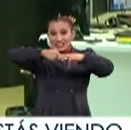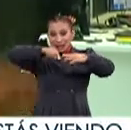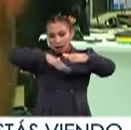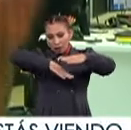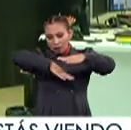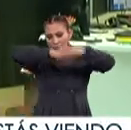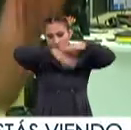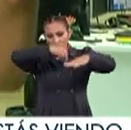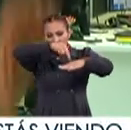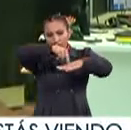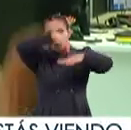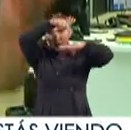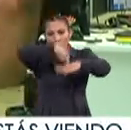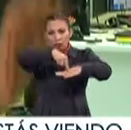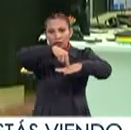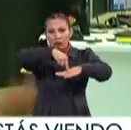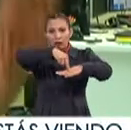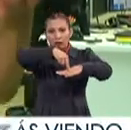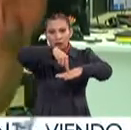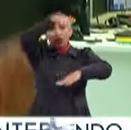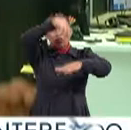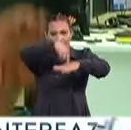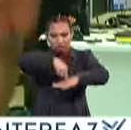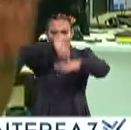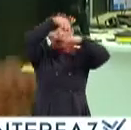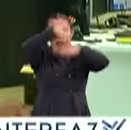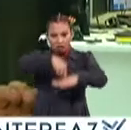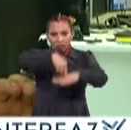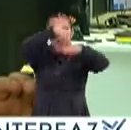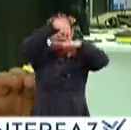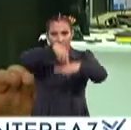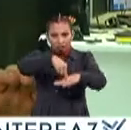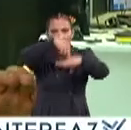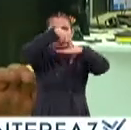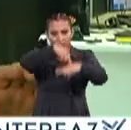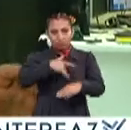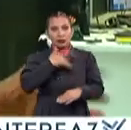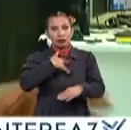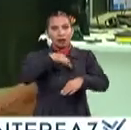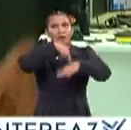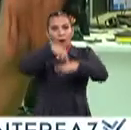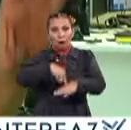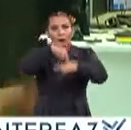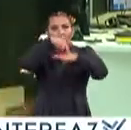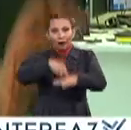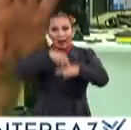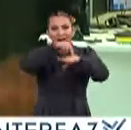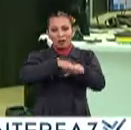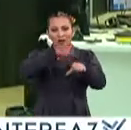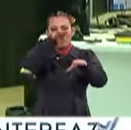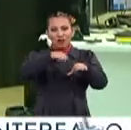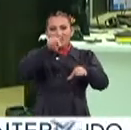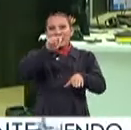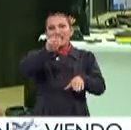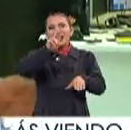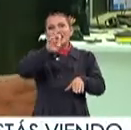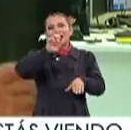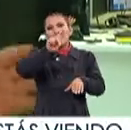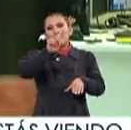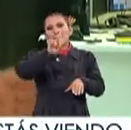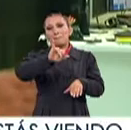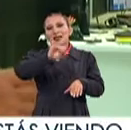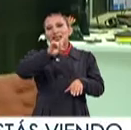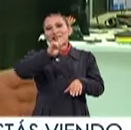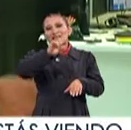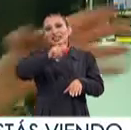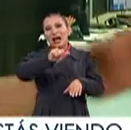Generalmente vamos a sentir hacia arriba o hacia abajo Lo que se le conoce como trepidatorio, ¿verdad? Pero